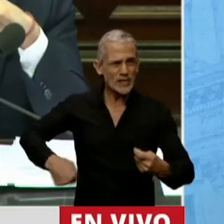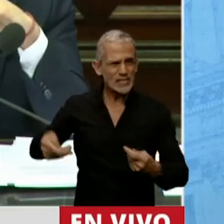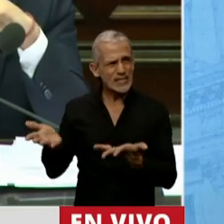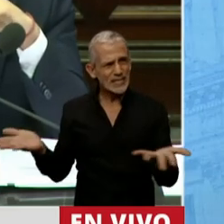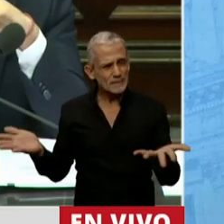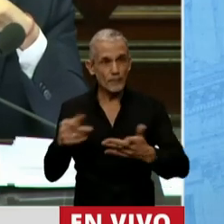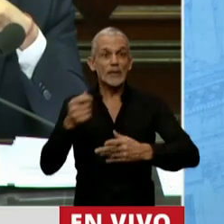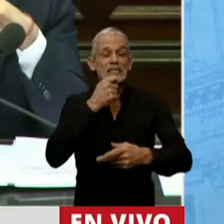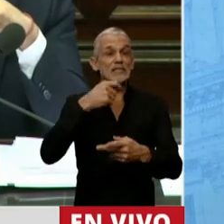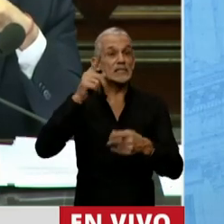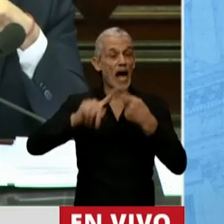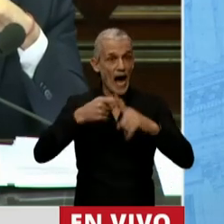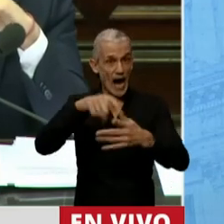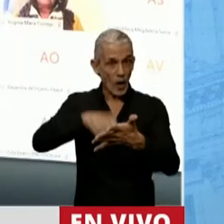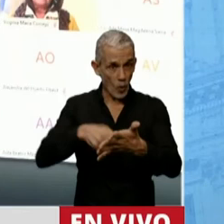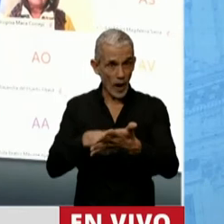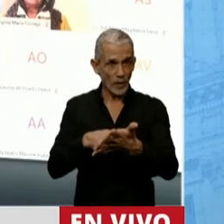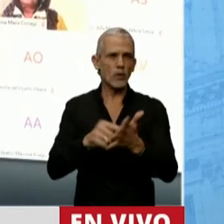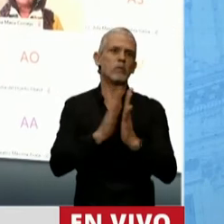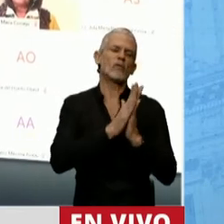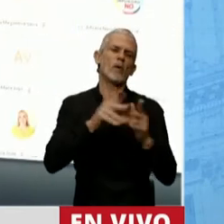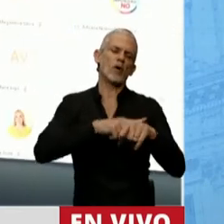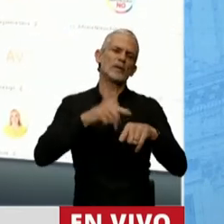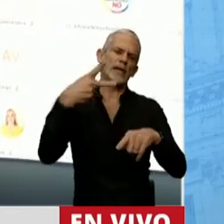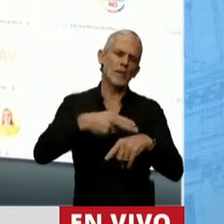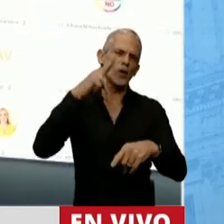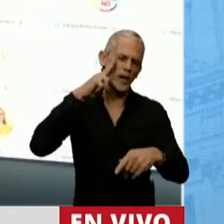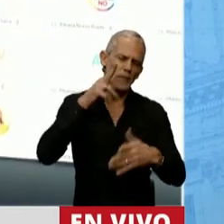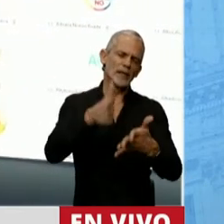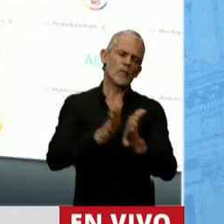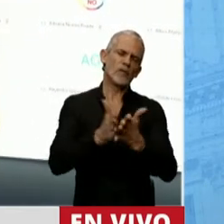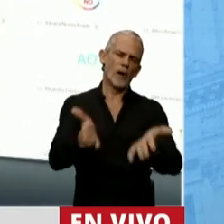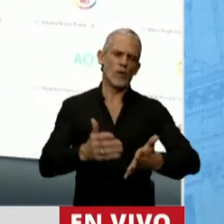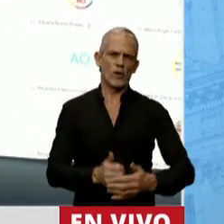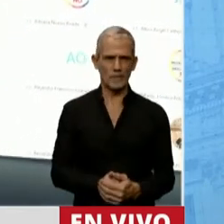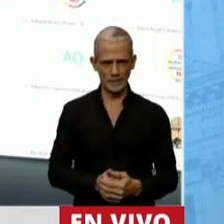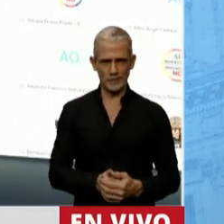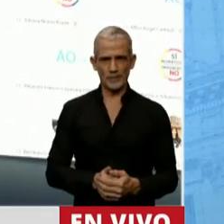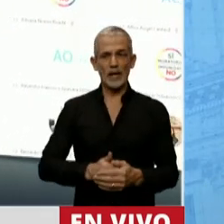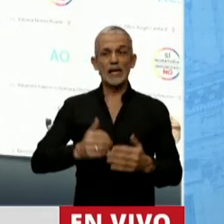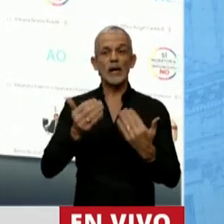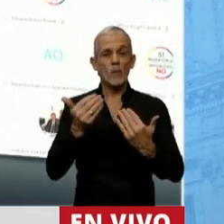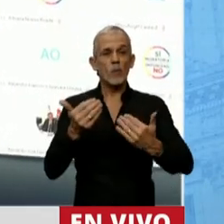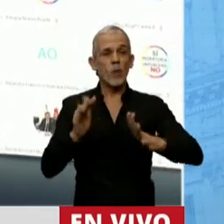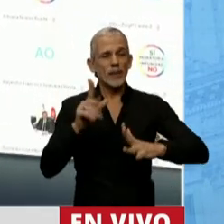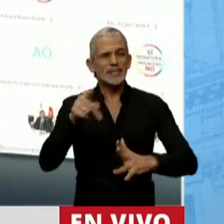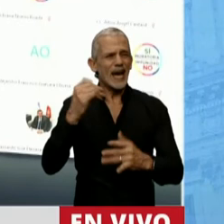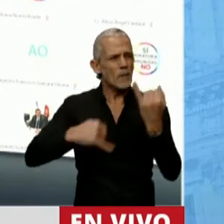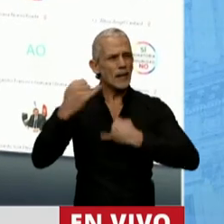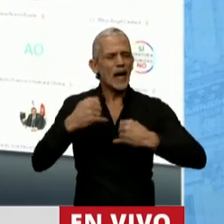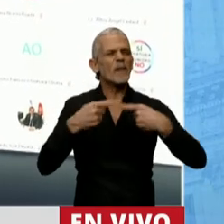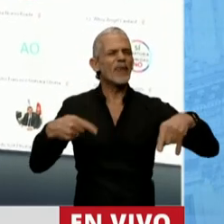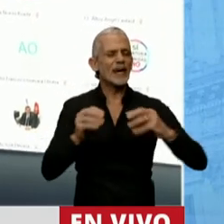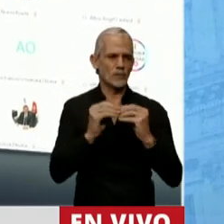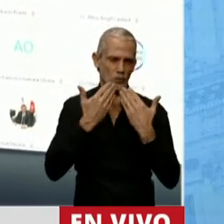Presumiendo que ese acuerdo no es un nuevo... Diputada, pido por favor si puede respetar el tiempo. ¿Puedes explicar de qué se trata?